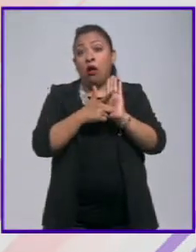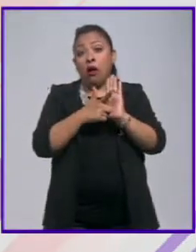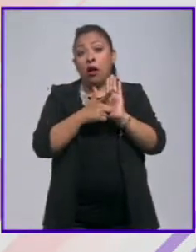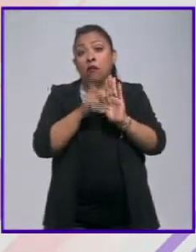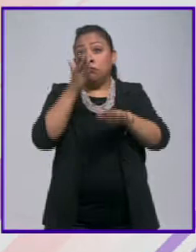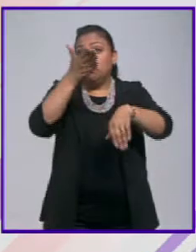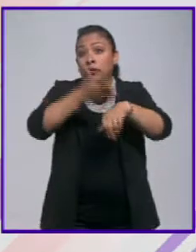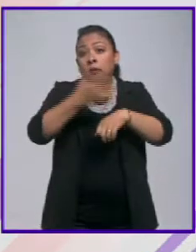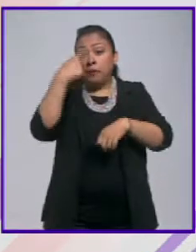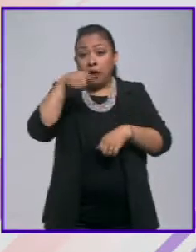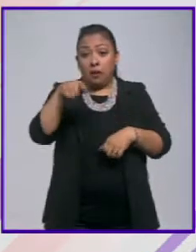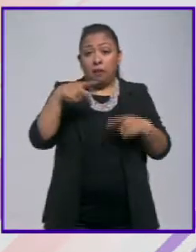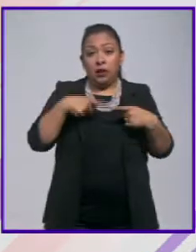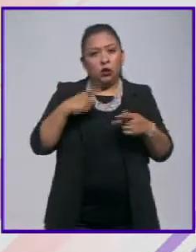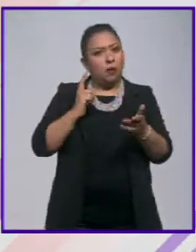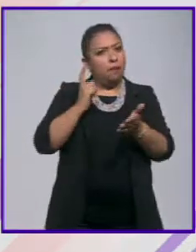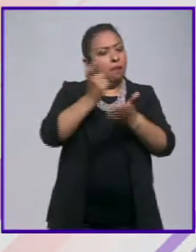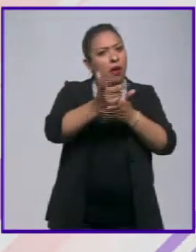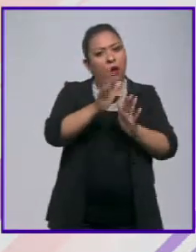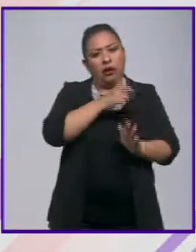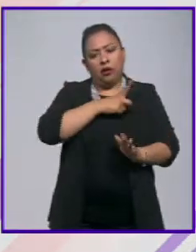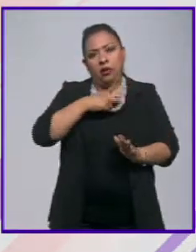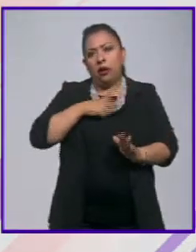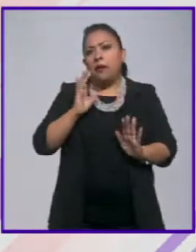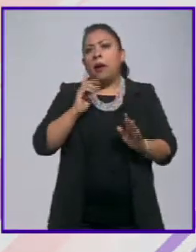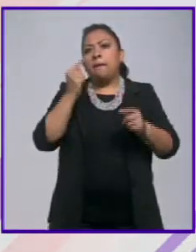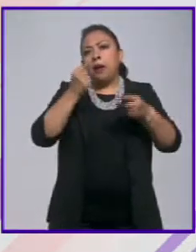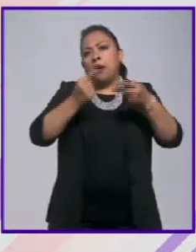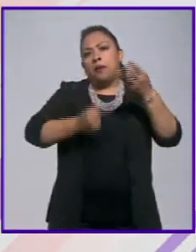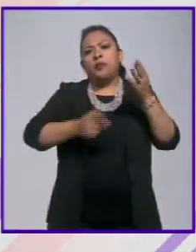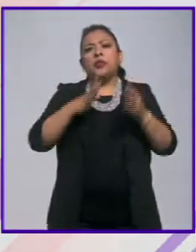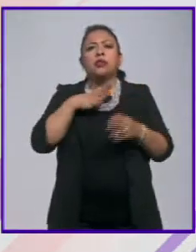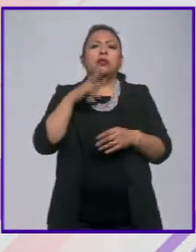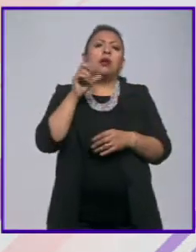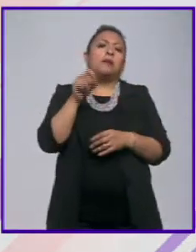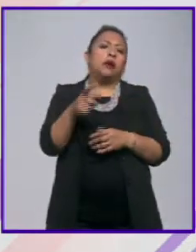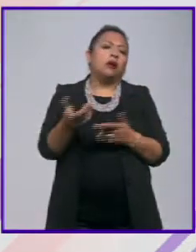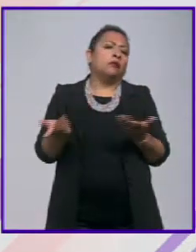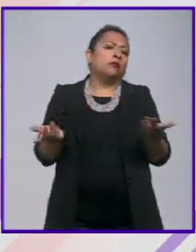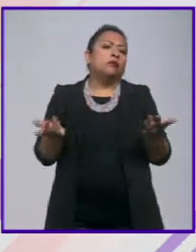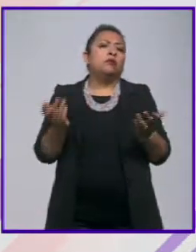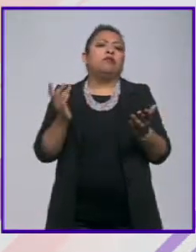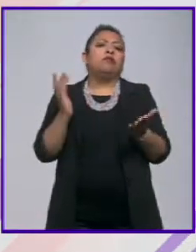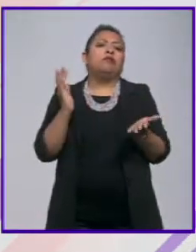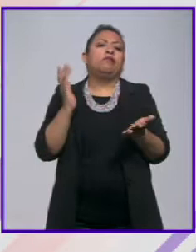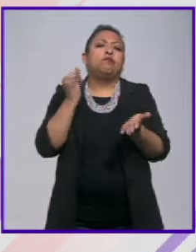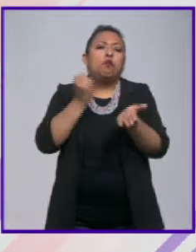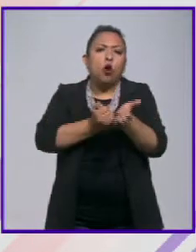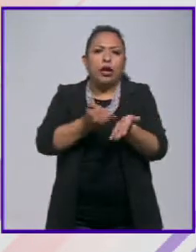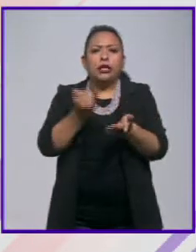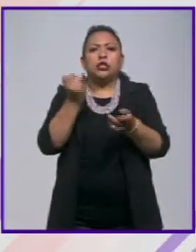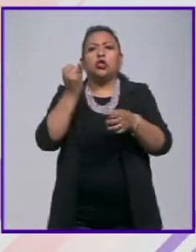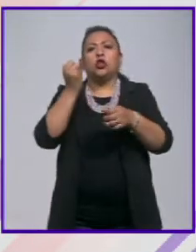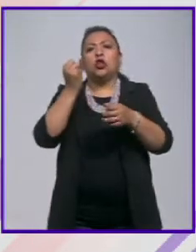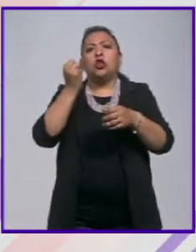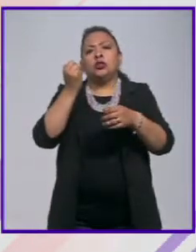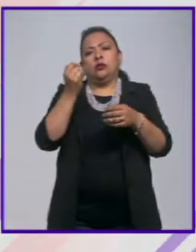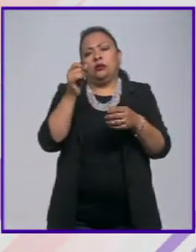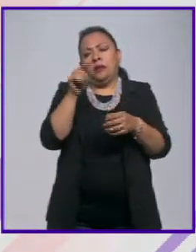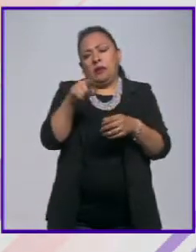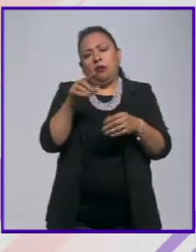que ese contribuyente pague lo que tiene que pagar con una serie de impuestos e intereses